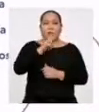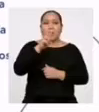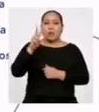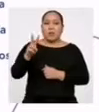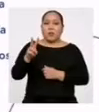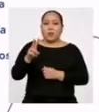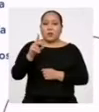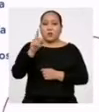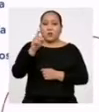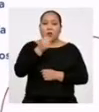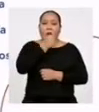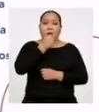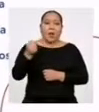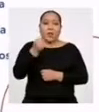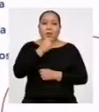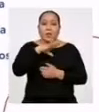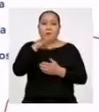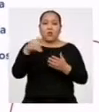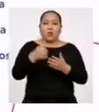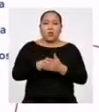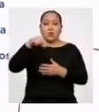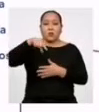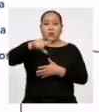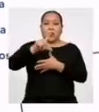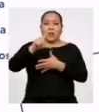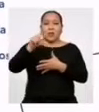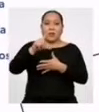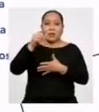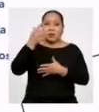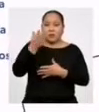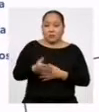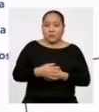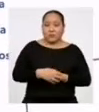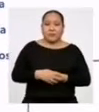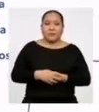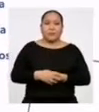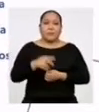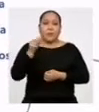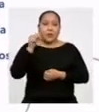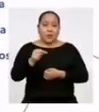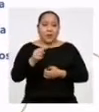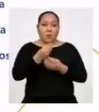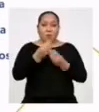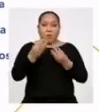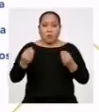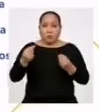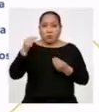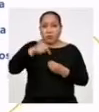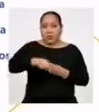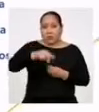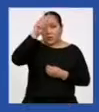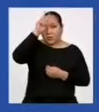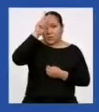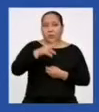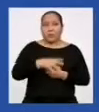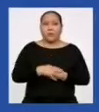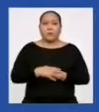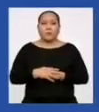artistas Todas son latinoamericanas y latinoamericanos Donde la gran mayoría son de Perú